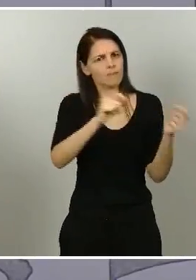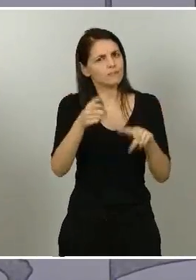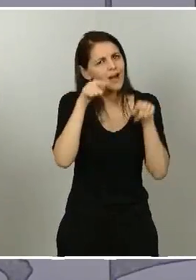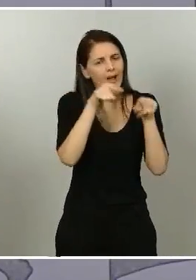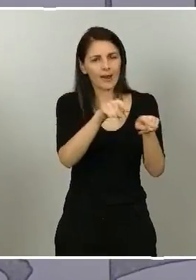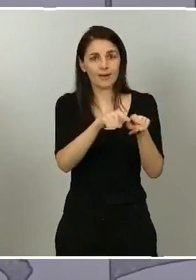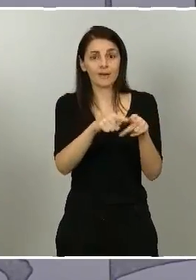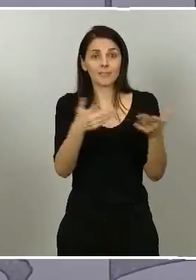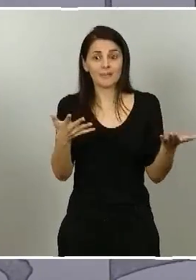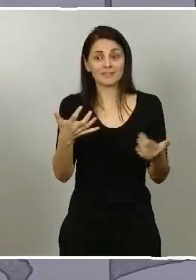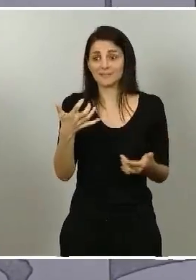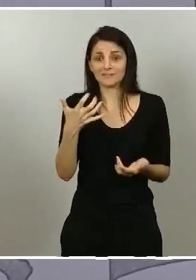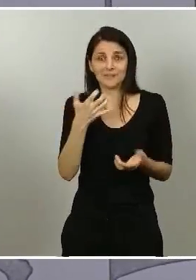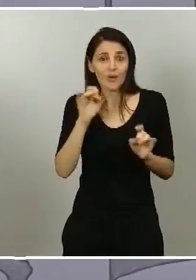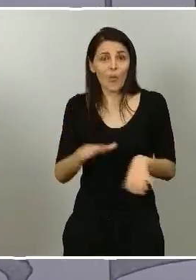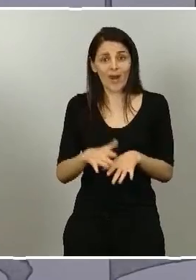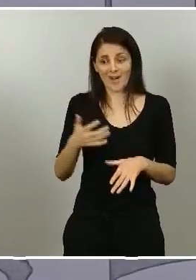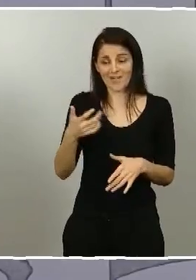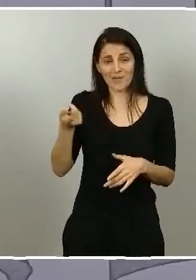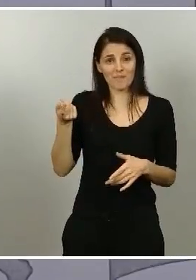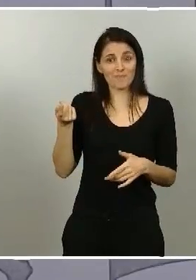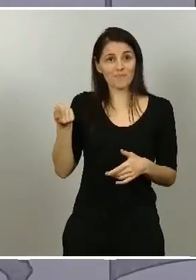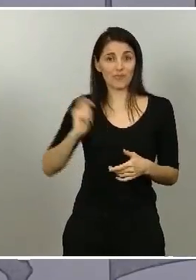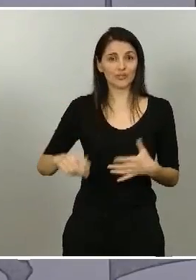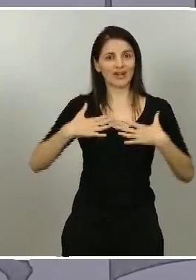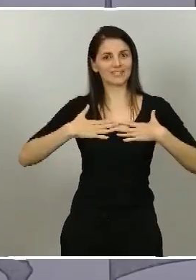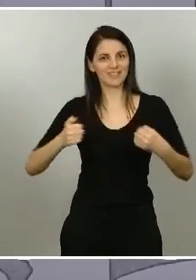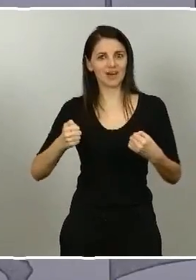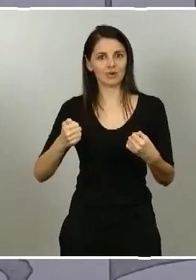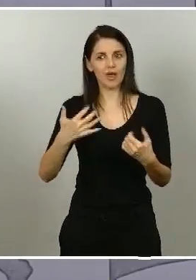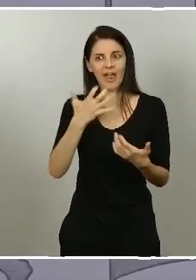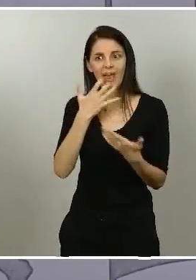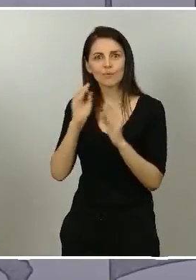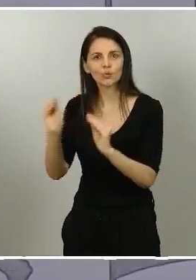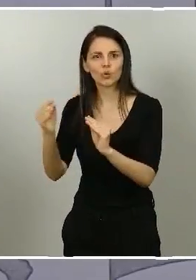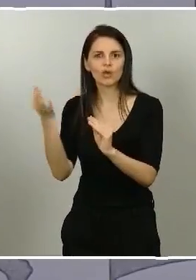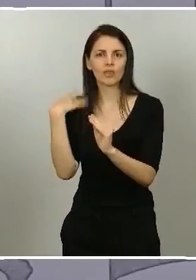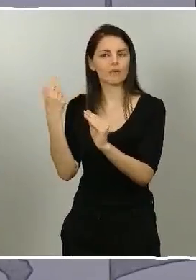profesionales sanitarios para acometer la reconstrucción, la recuperación económica y social que tenemos por delante.